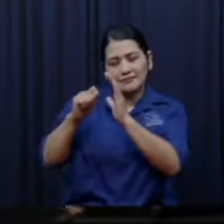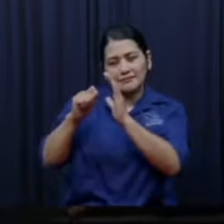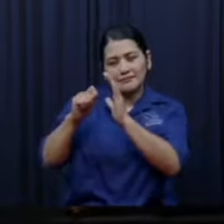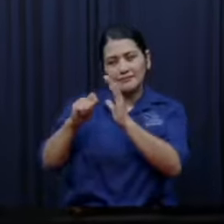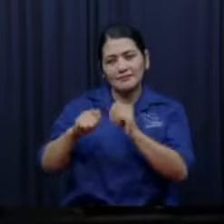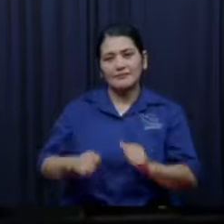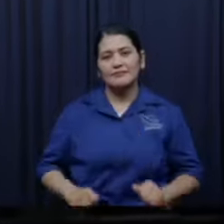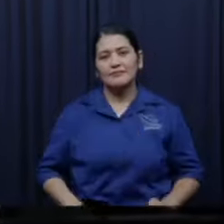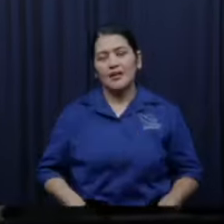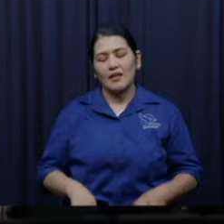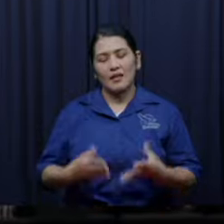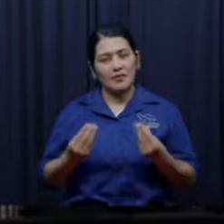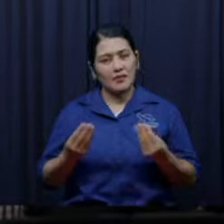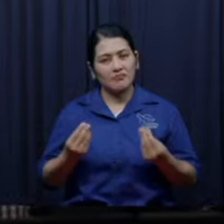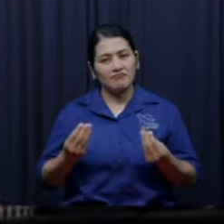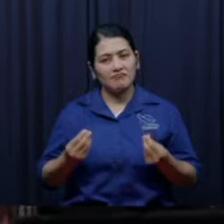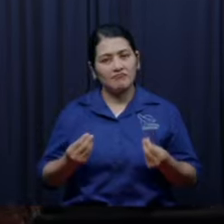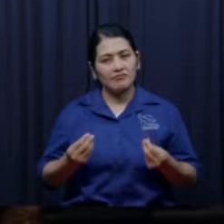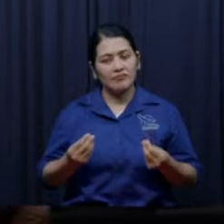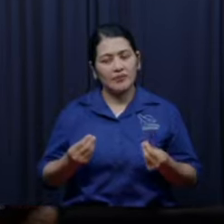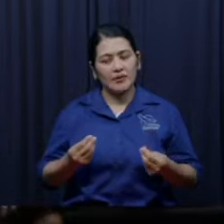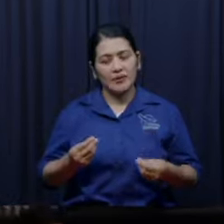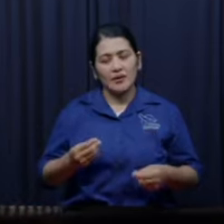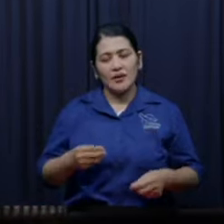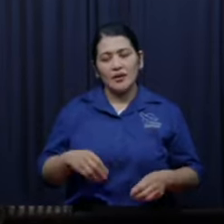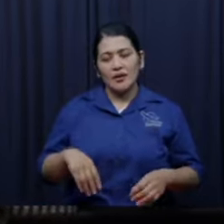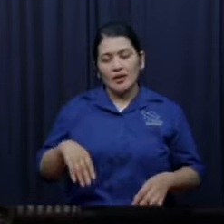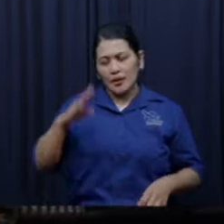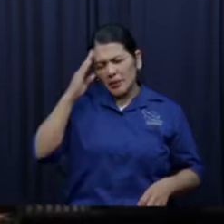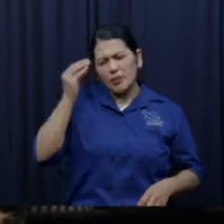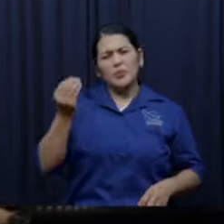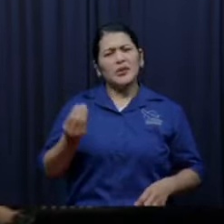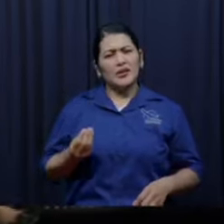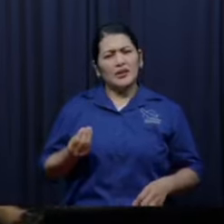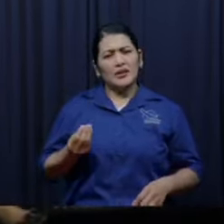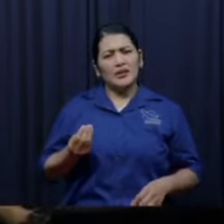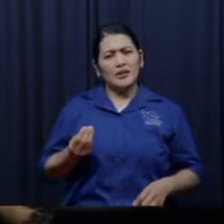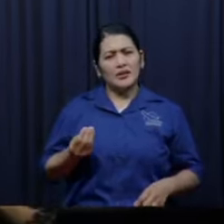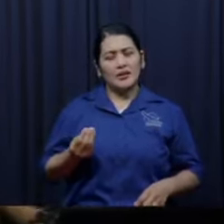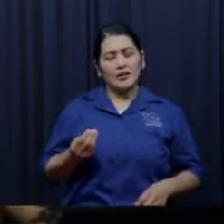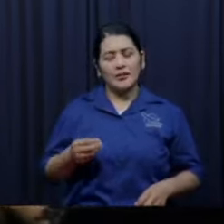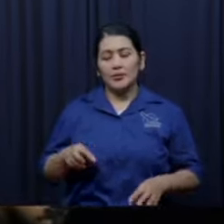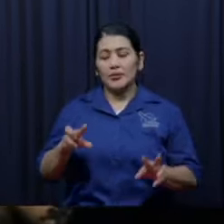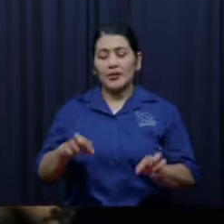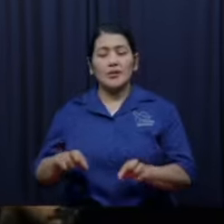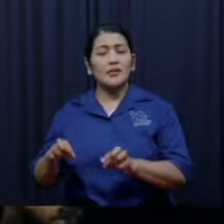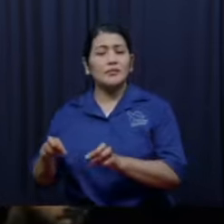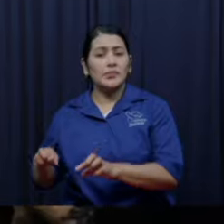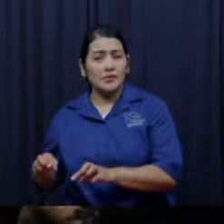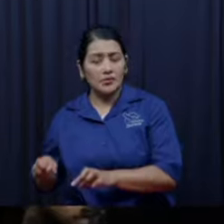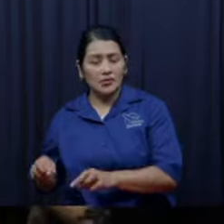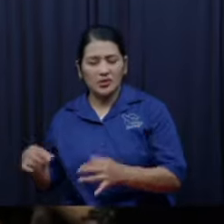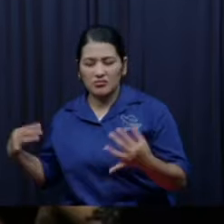y entonces por qué porque la gente le gusta que la es una cosa que les divierte